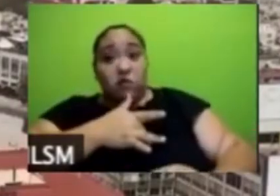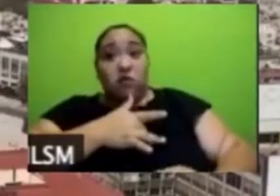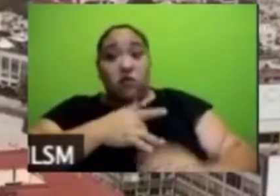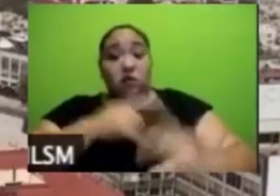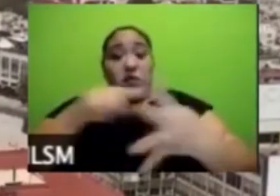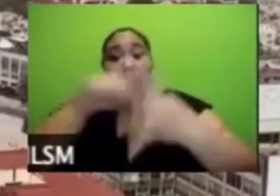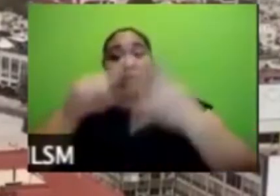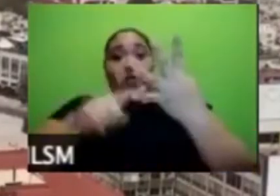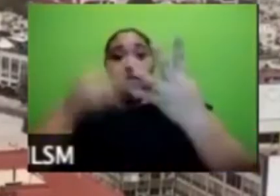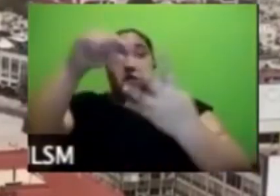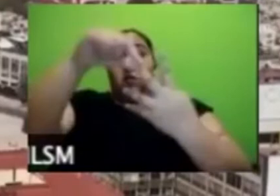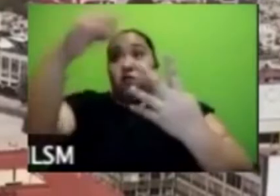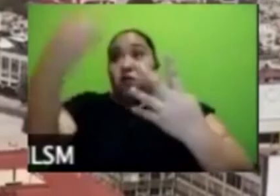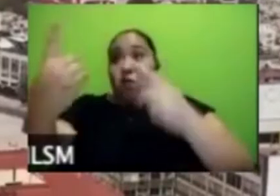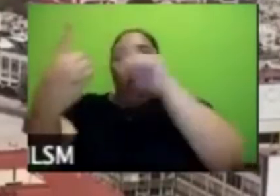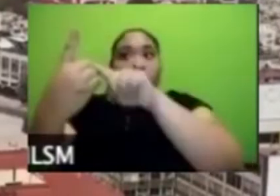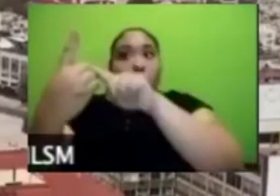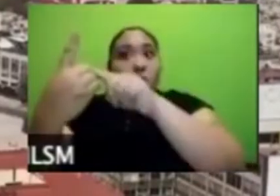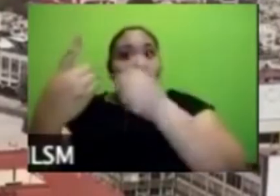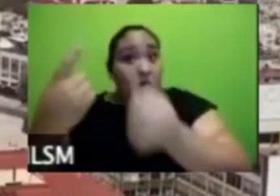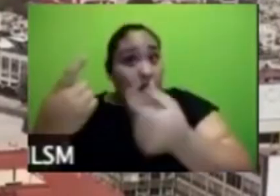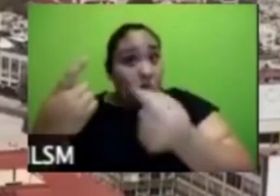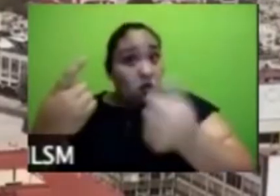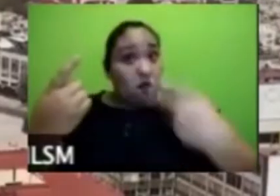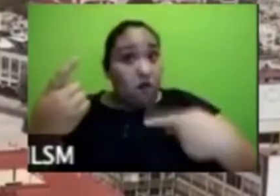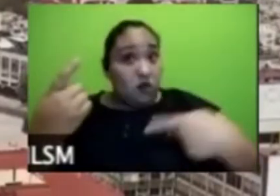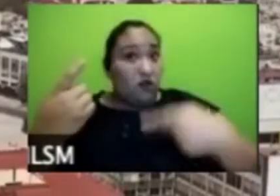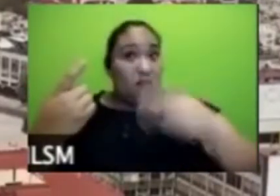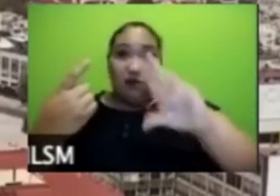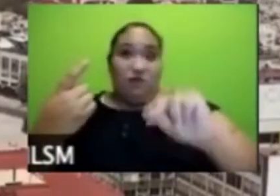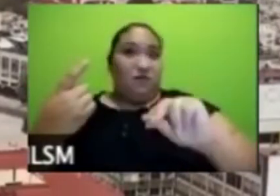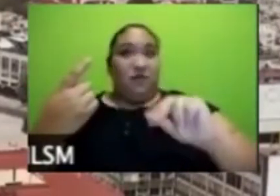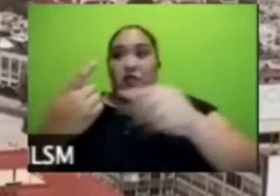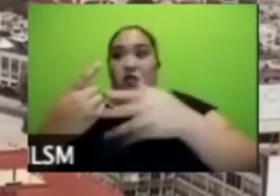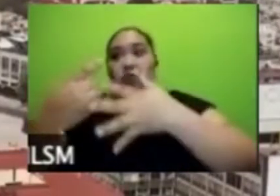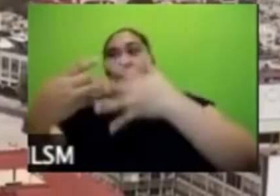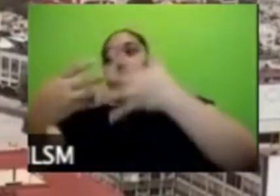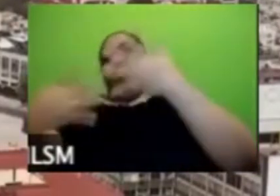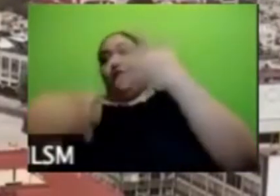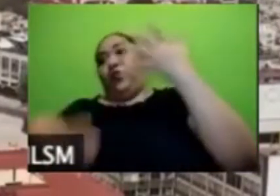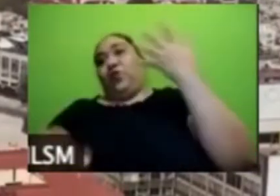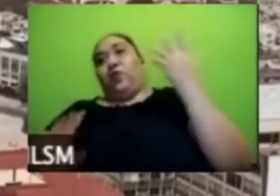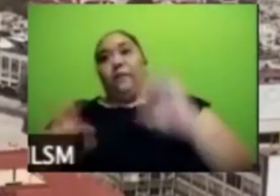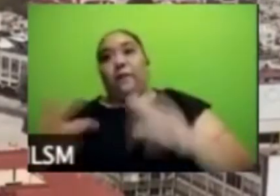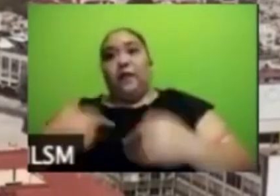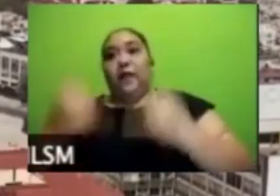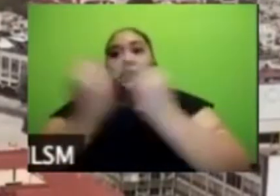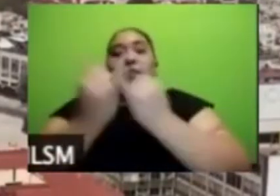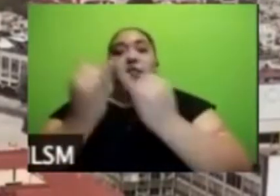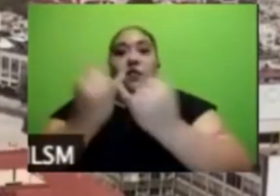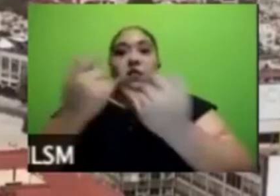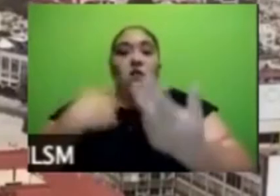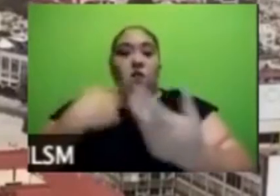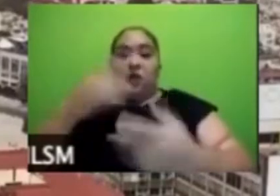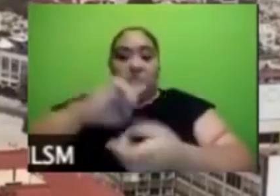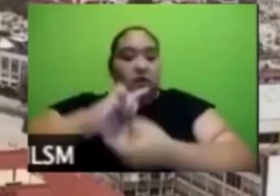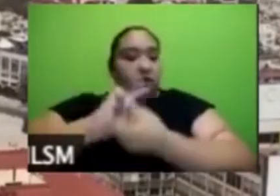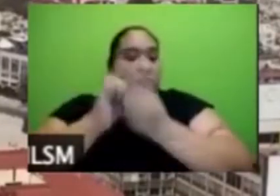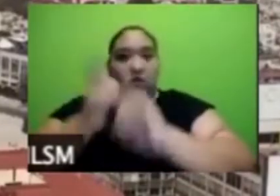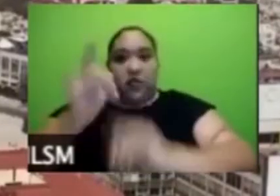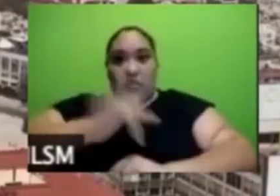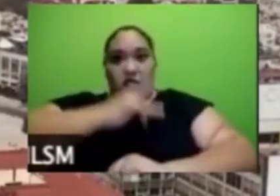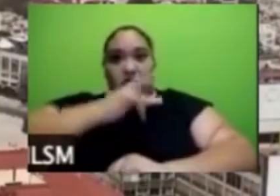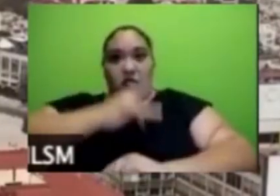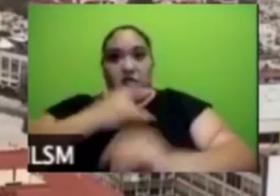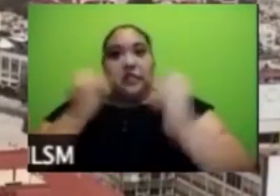es poco o sea sí ha habido un sentimiento de depresión además de los clásicos pues me he enojado bueno tal vez hubieran enojado también aunque